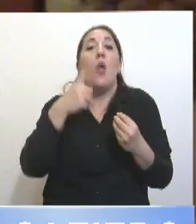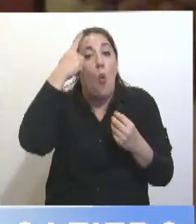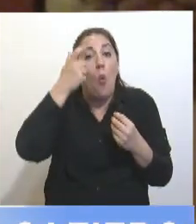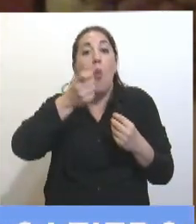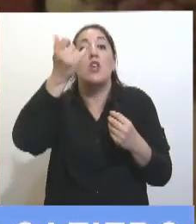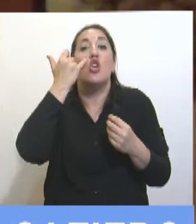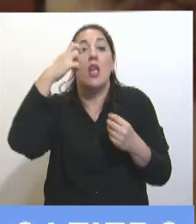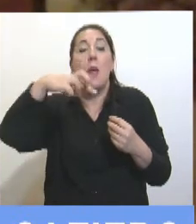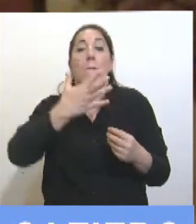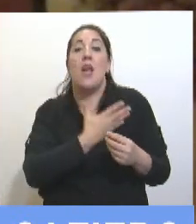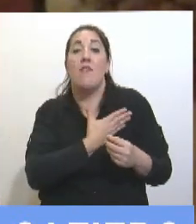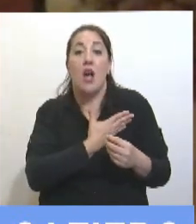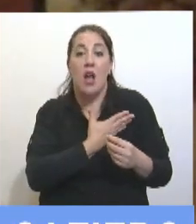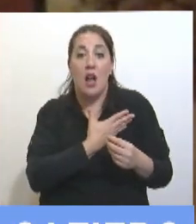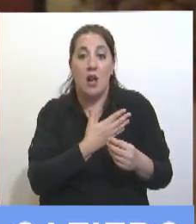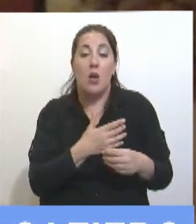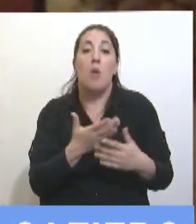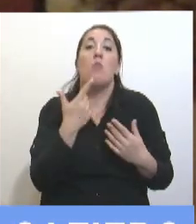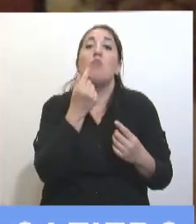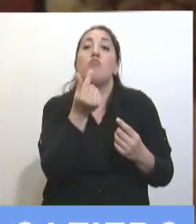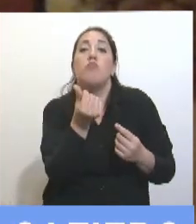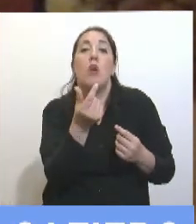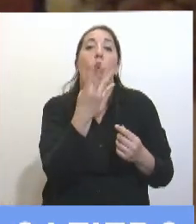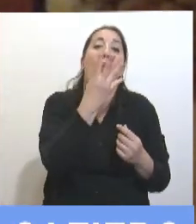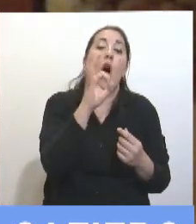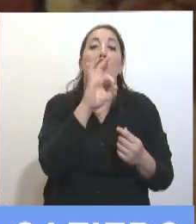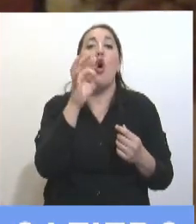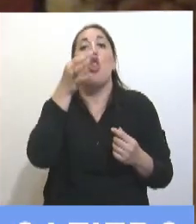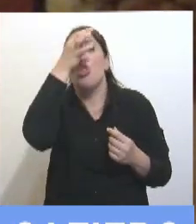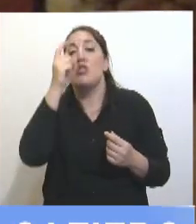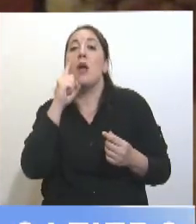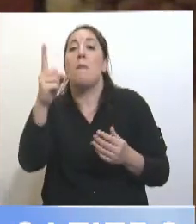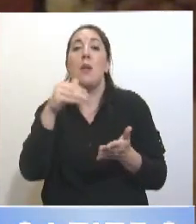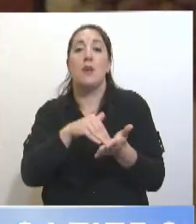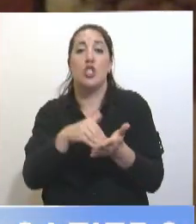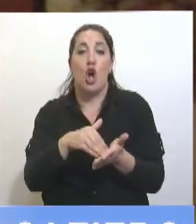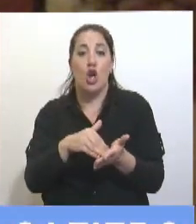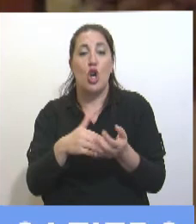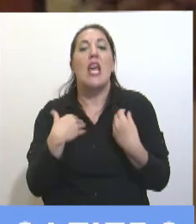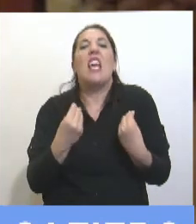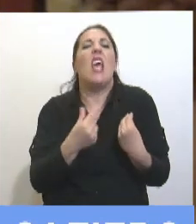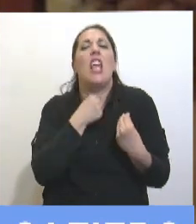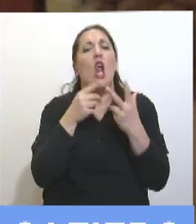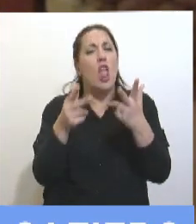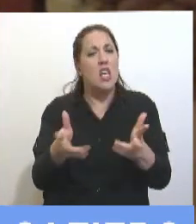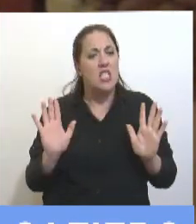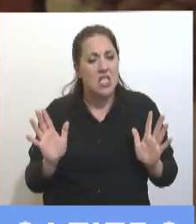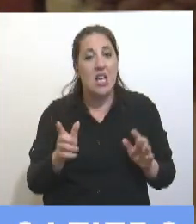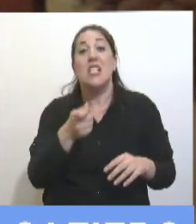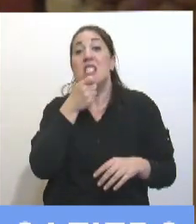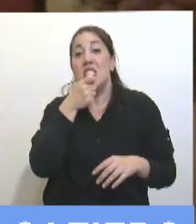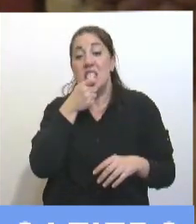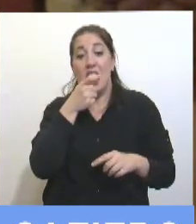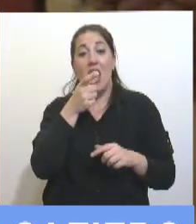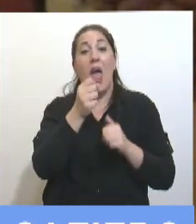que puede costar entre 4 y 12.000 millones. ¿Qué quiero decir con esto? Que si hacemos con Vicentín